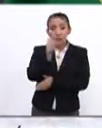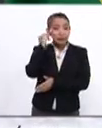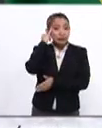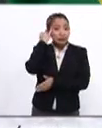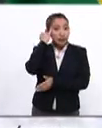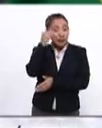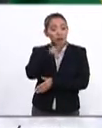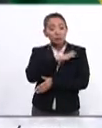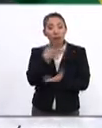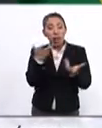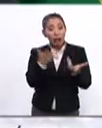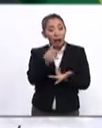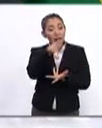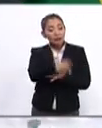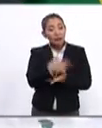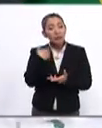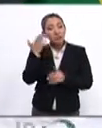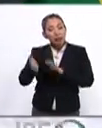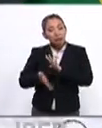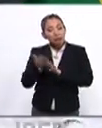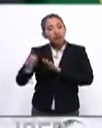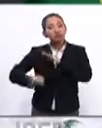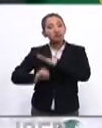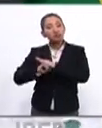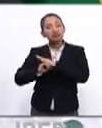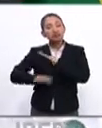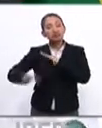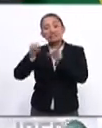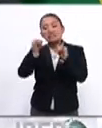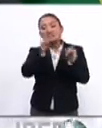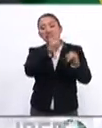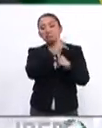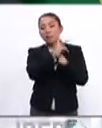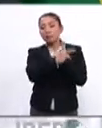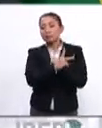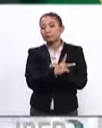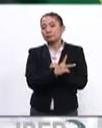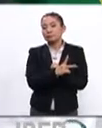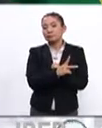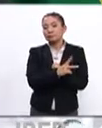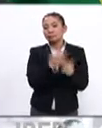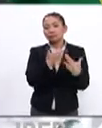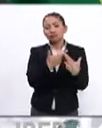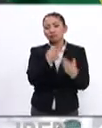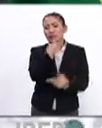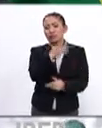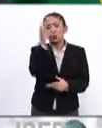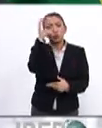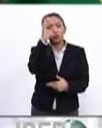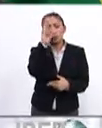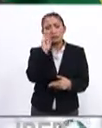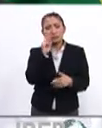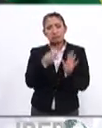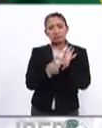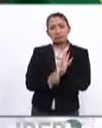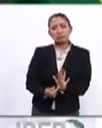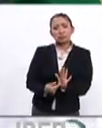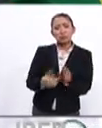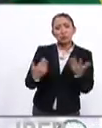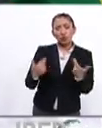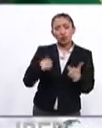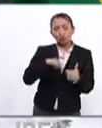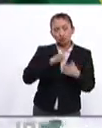indígenas han tenido en la construcción de nuestras identidades nacionales la riqueza de su cultura se ve reflejada